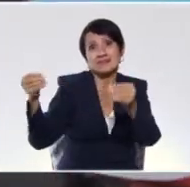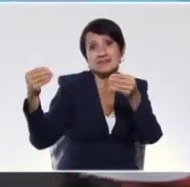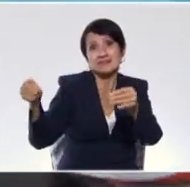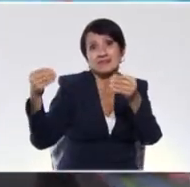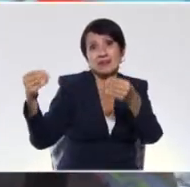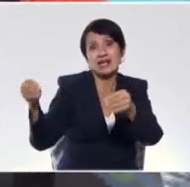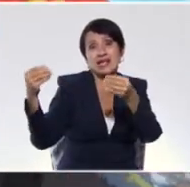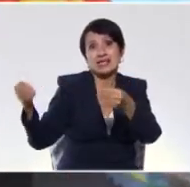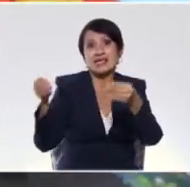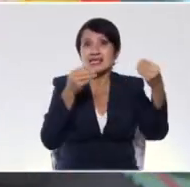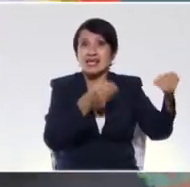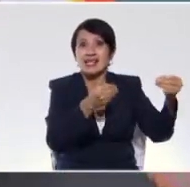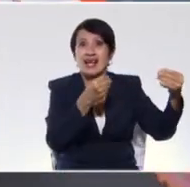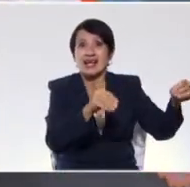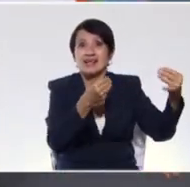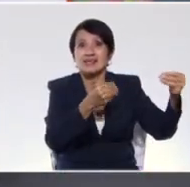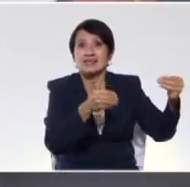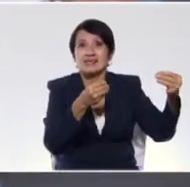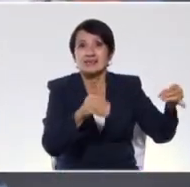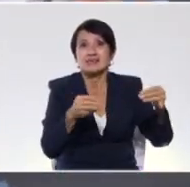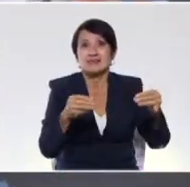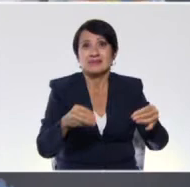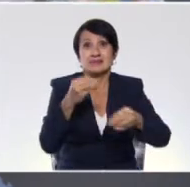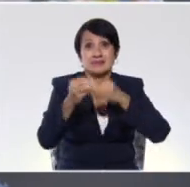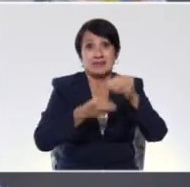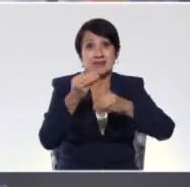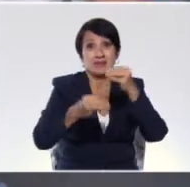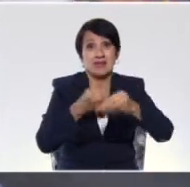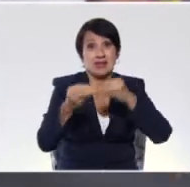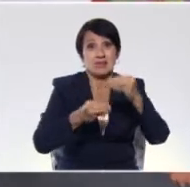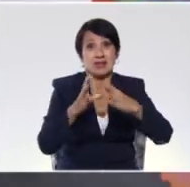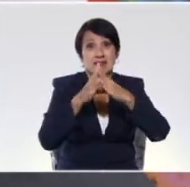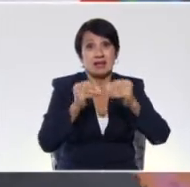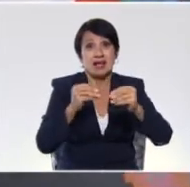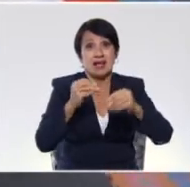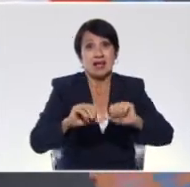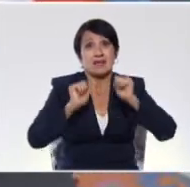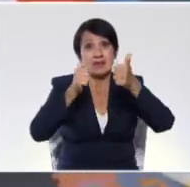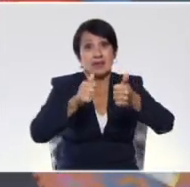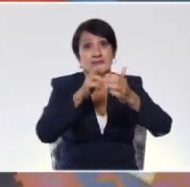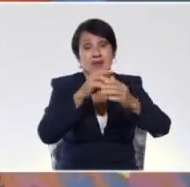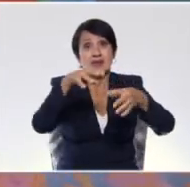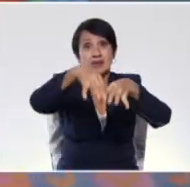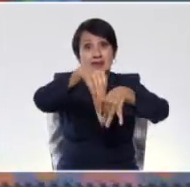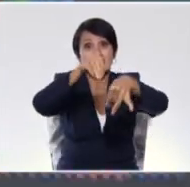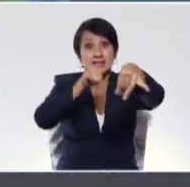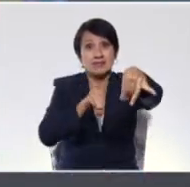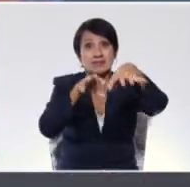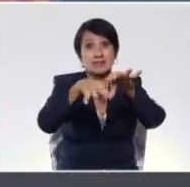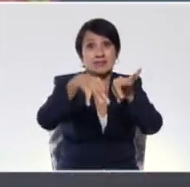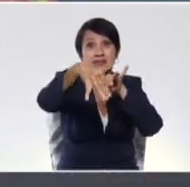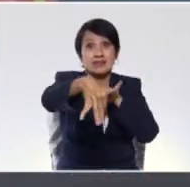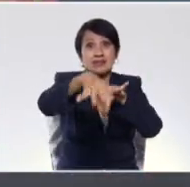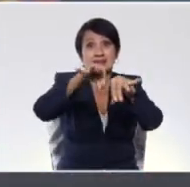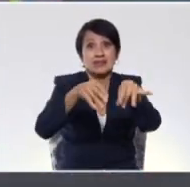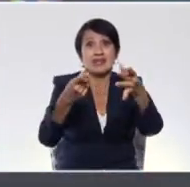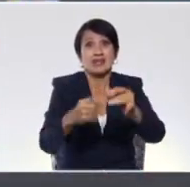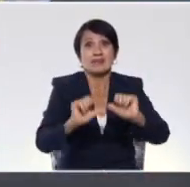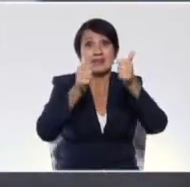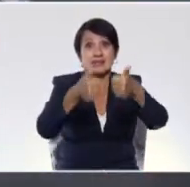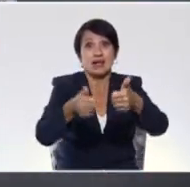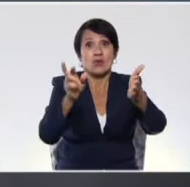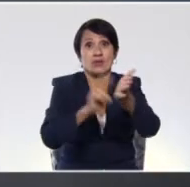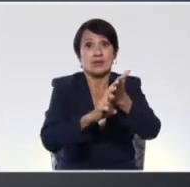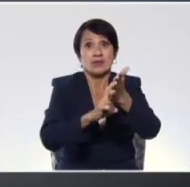derecha, papel izquierda. Hacemos tiritas y volvemos a empezar. Hacemos tiritas y volvemos a empezar.